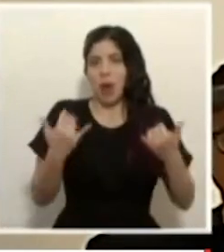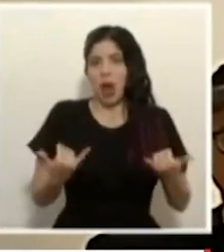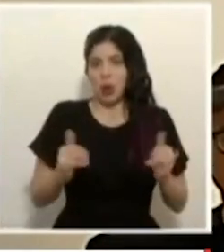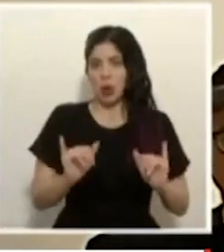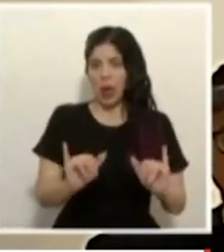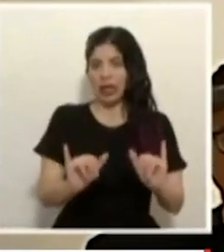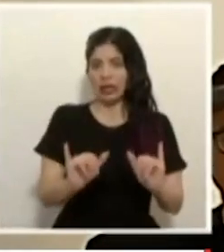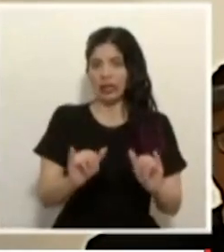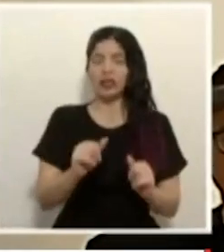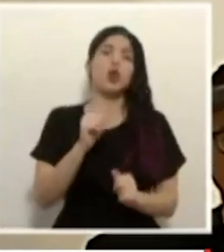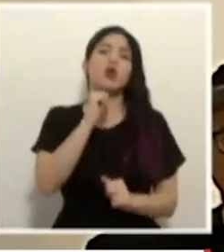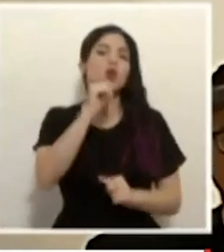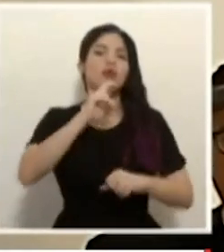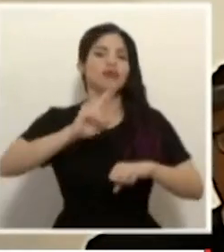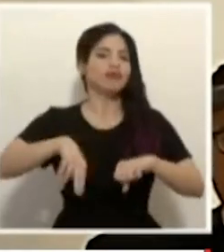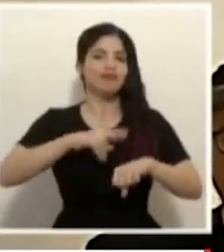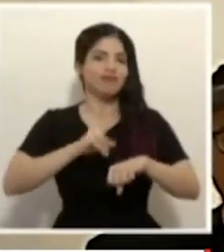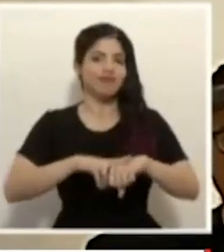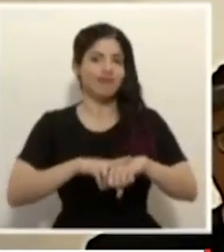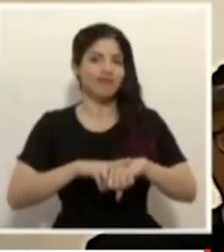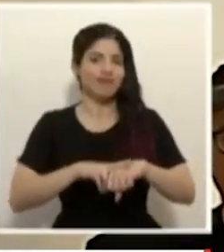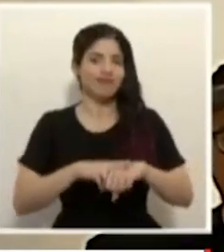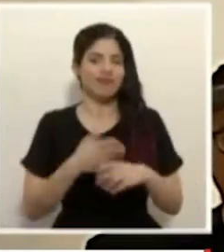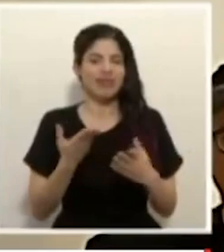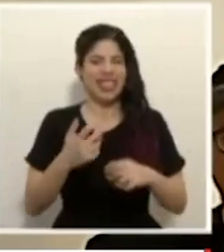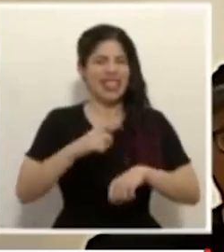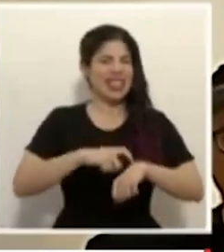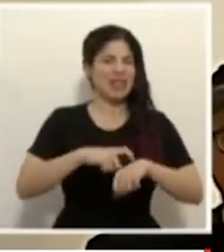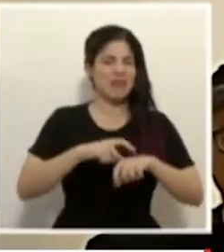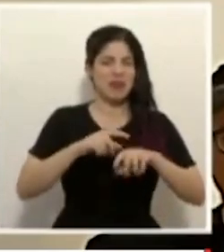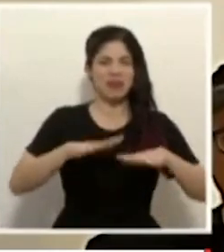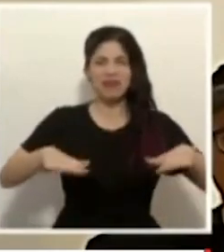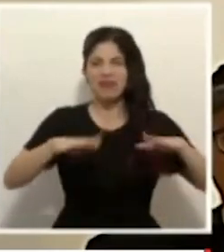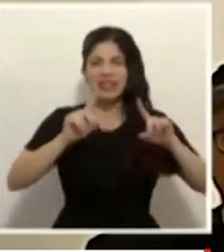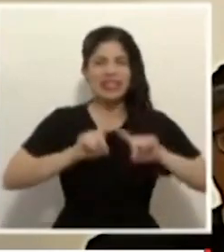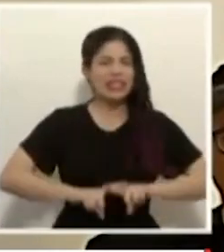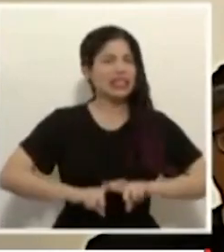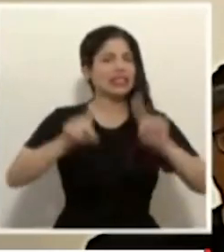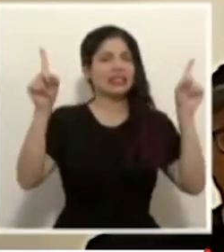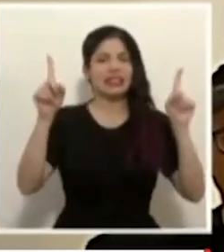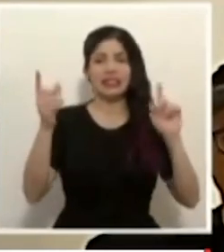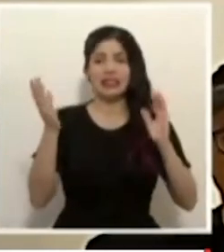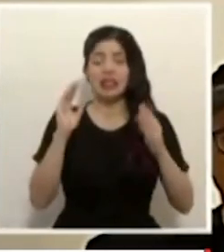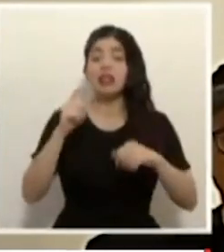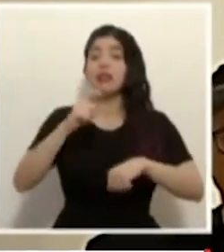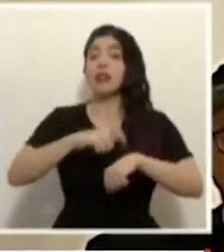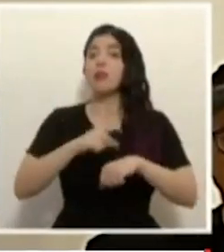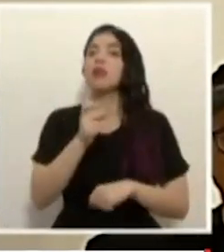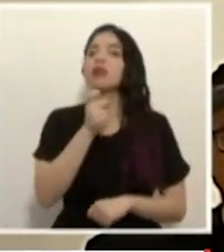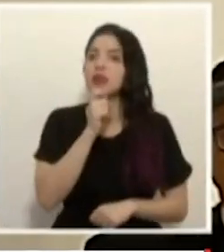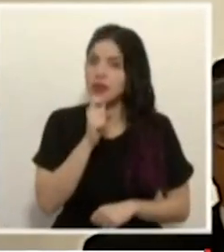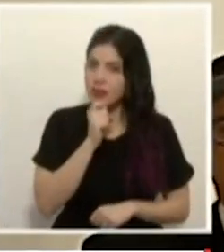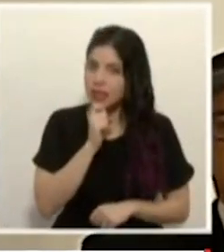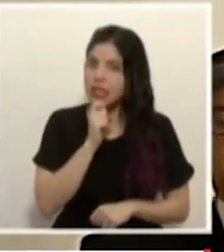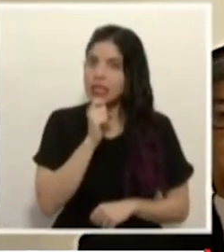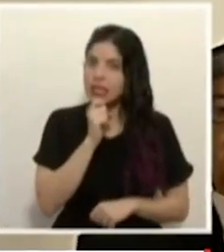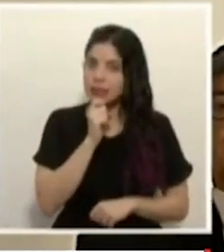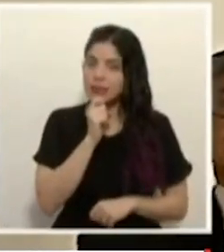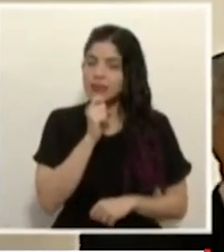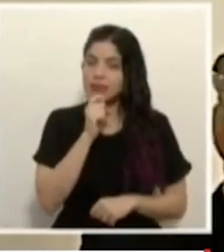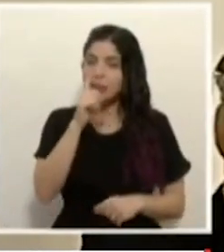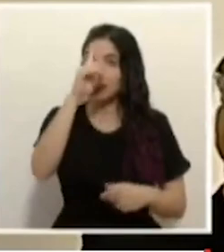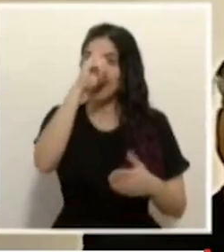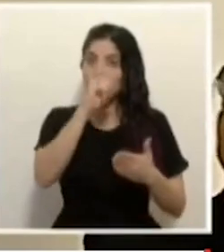No es un tiempo normal. Es un tiempo extraordinario. Es un tiempo difícil. De ahí que